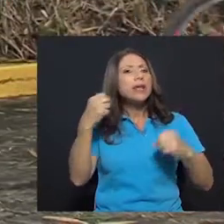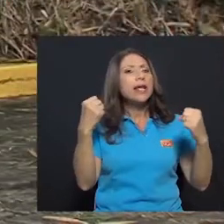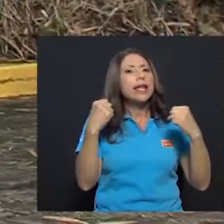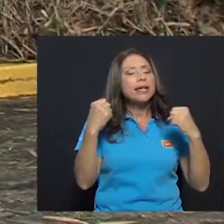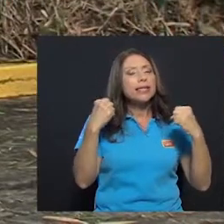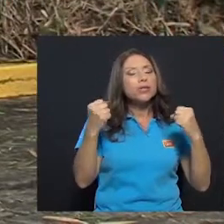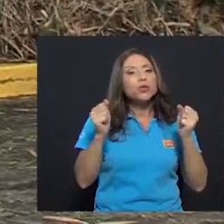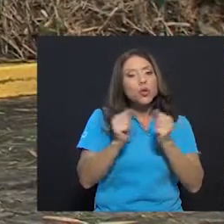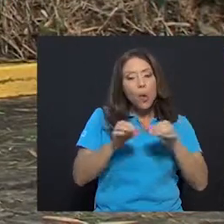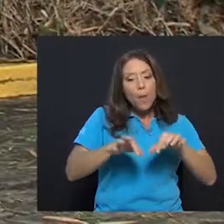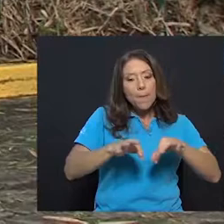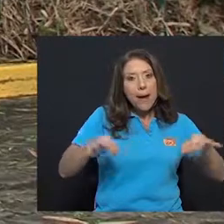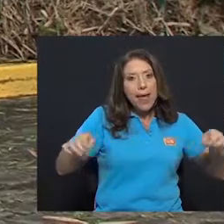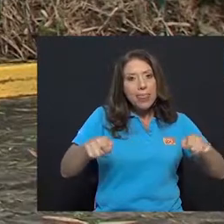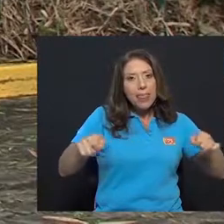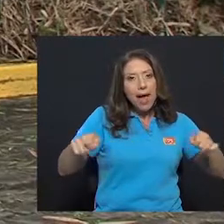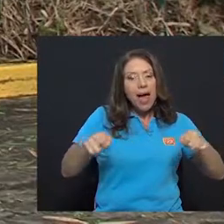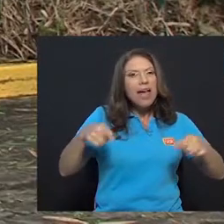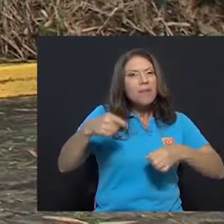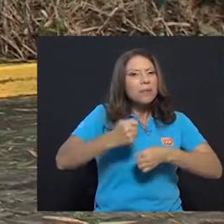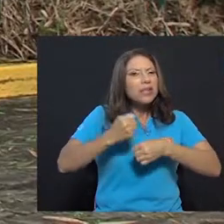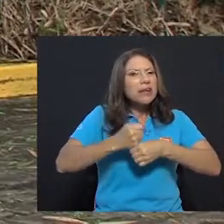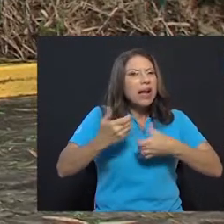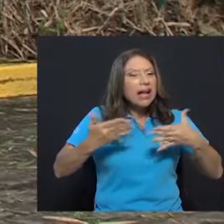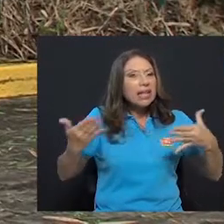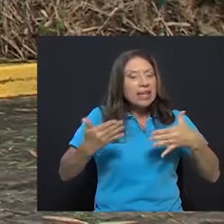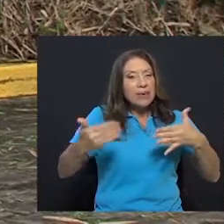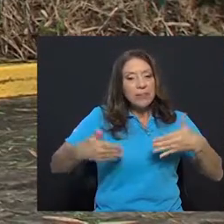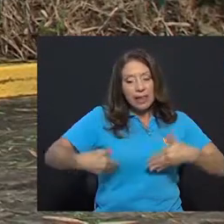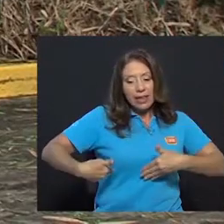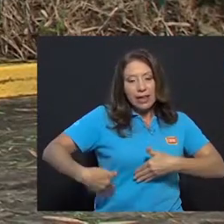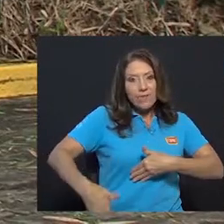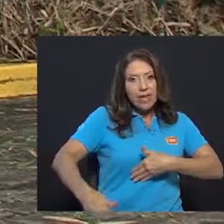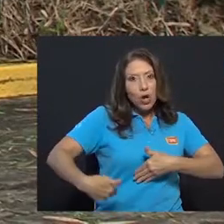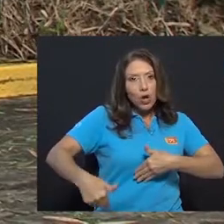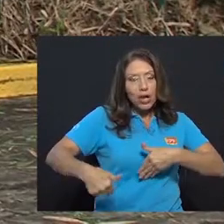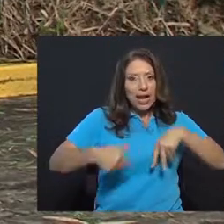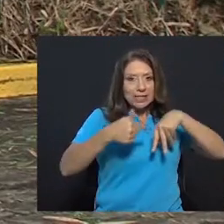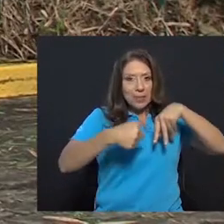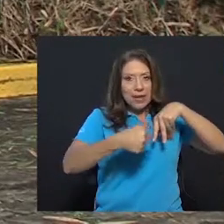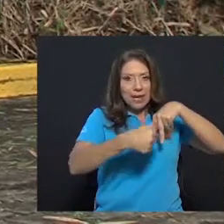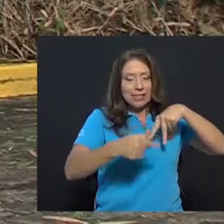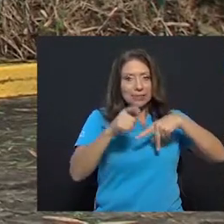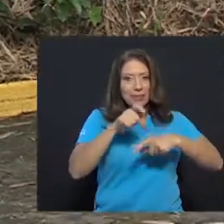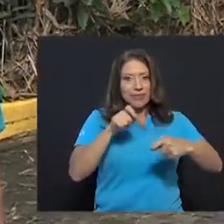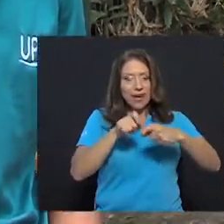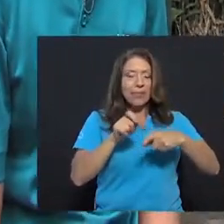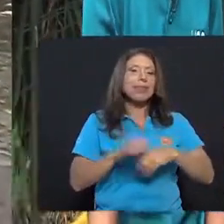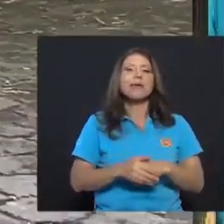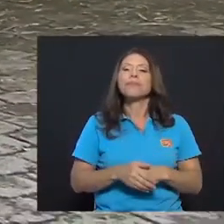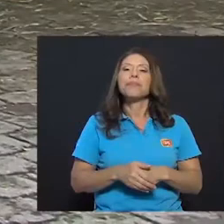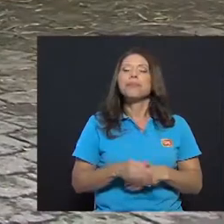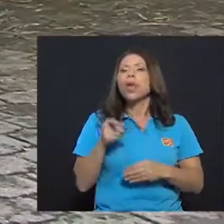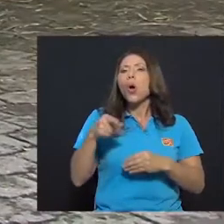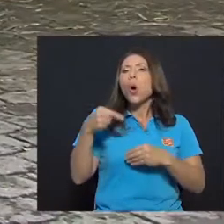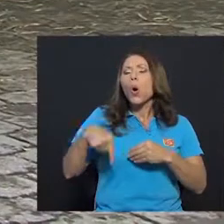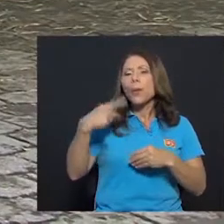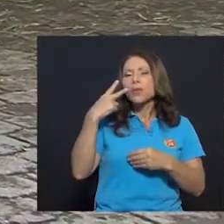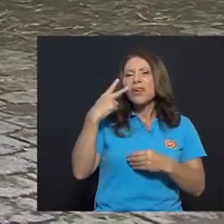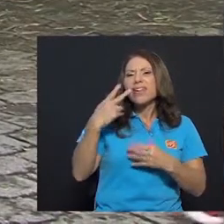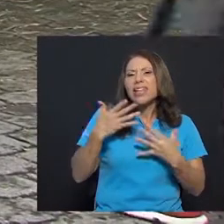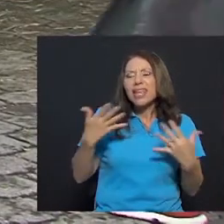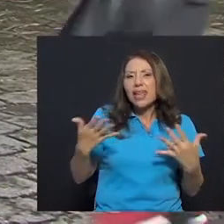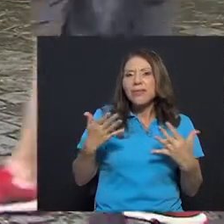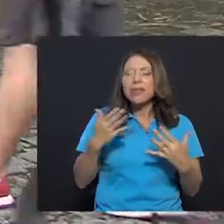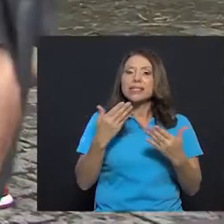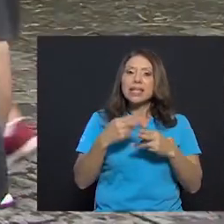ver unos ejercicios con banda donde vamos a trabajar más que todo la parte del tren inferior, las piernas específicamente. El ejercicio que vamos